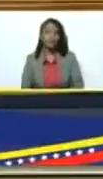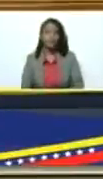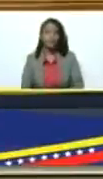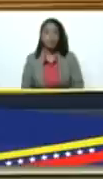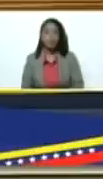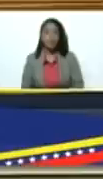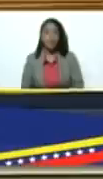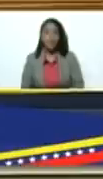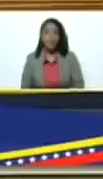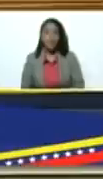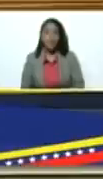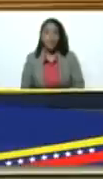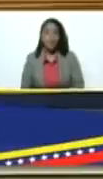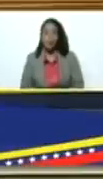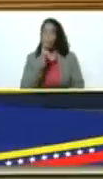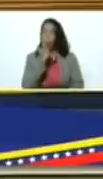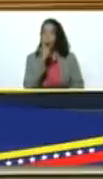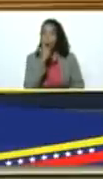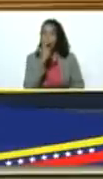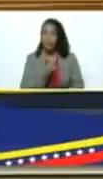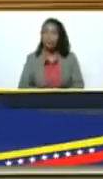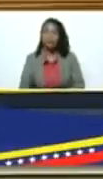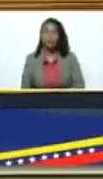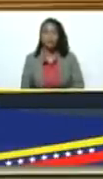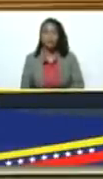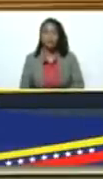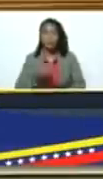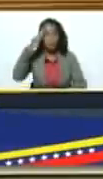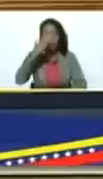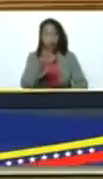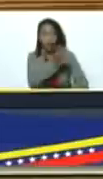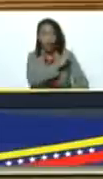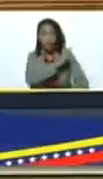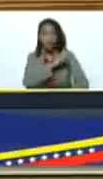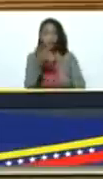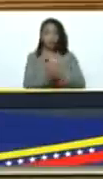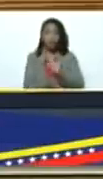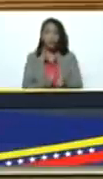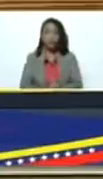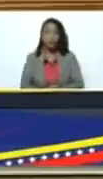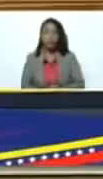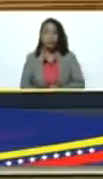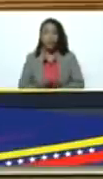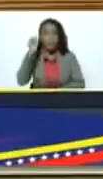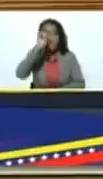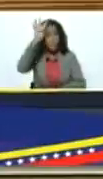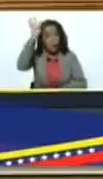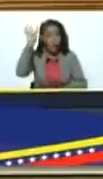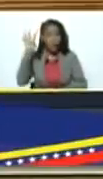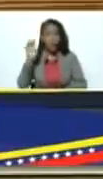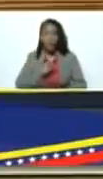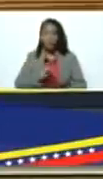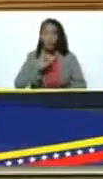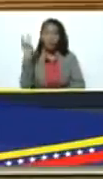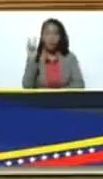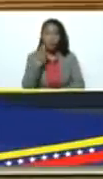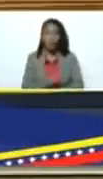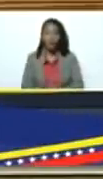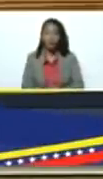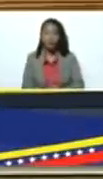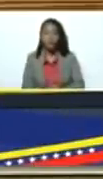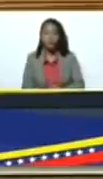Vladimir Padrino López, Vladimir Padrino López, Mervyn Maldonado, Néstor Reverol,